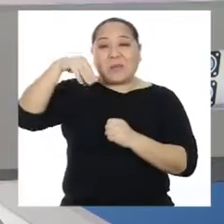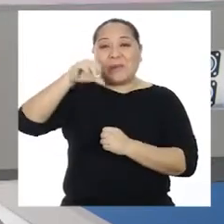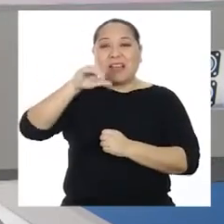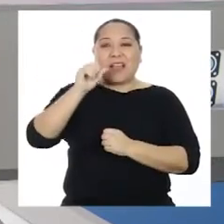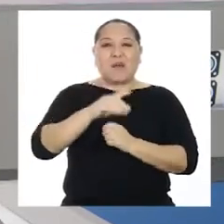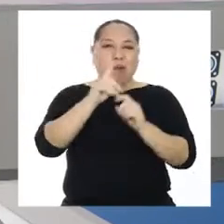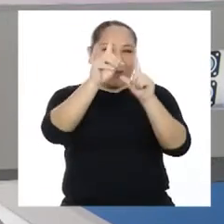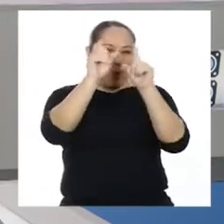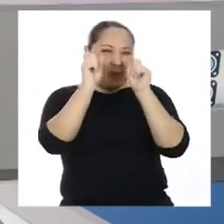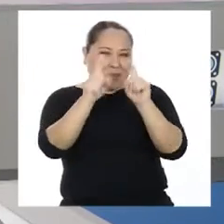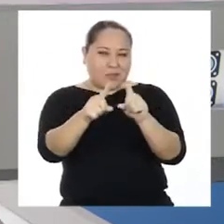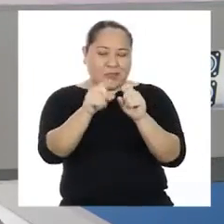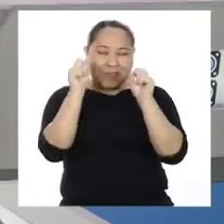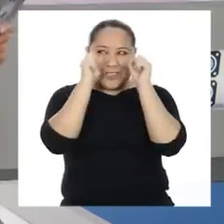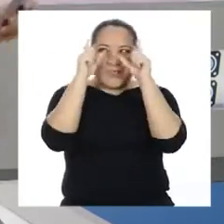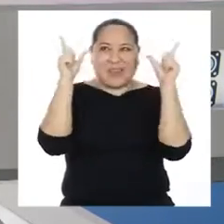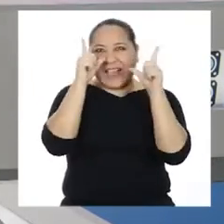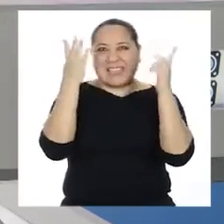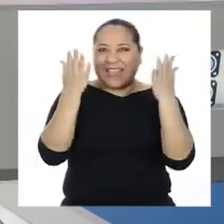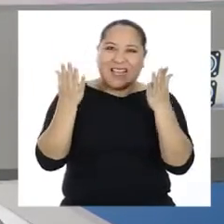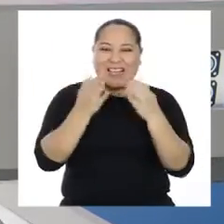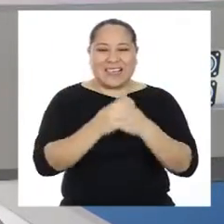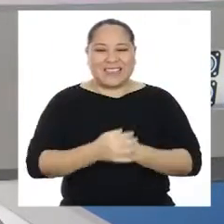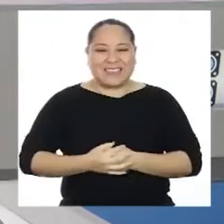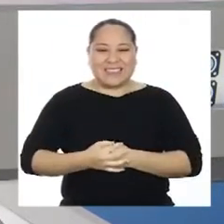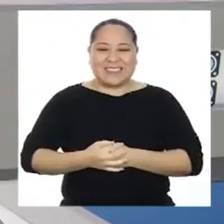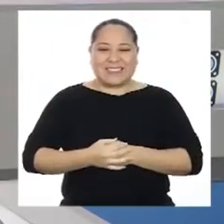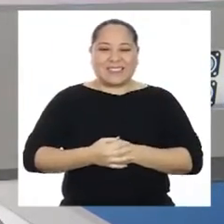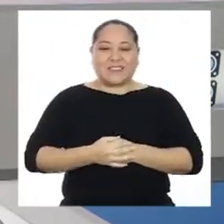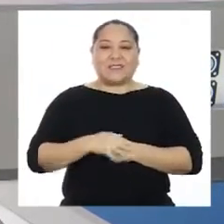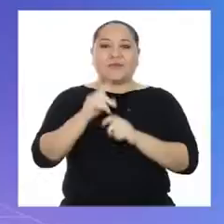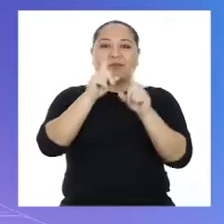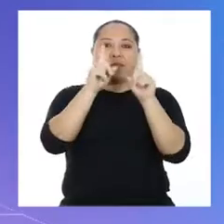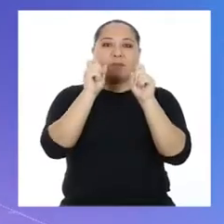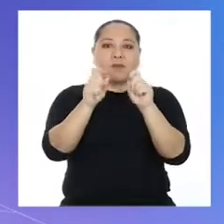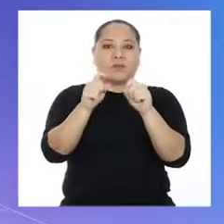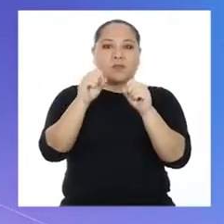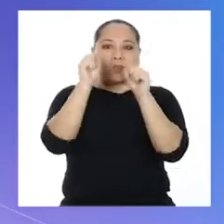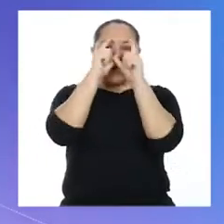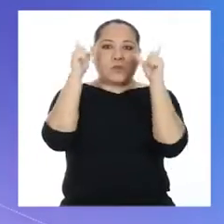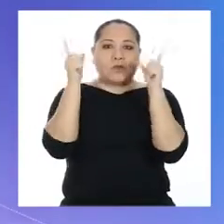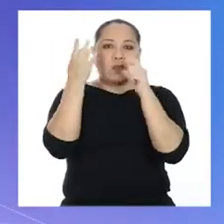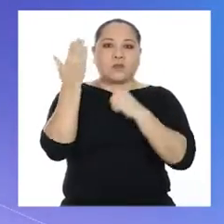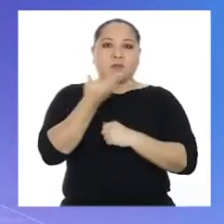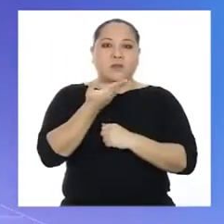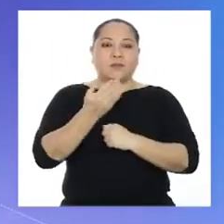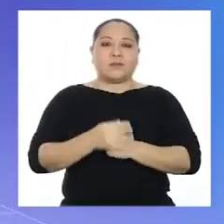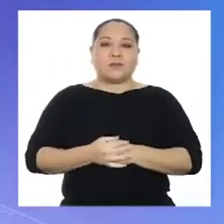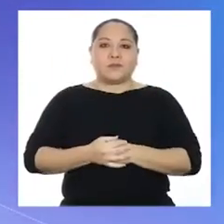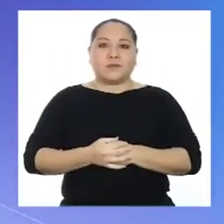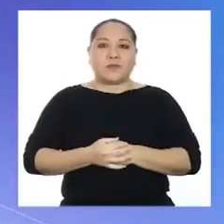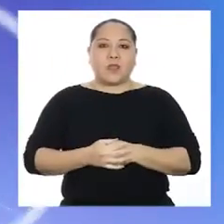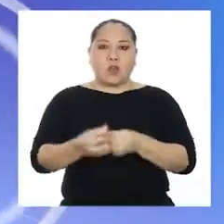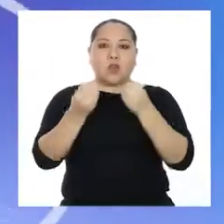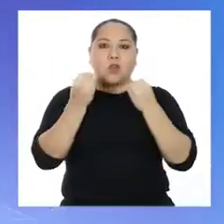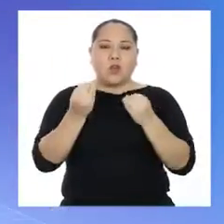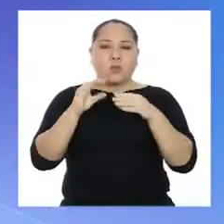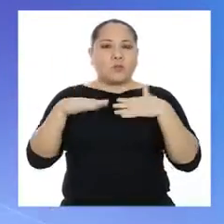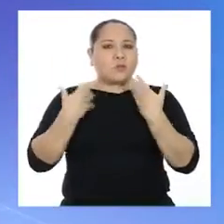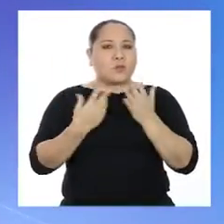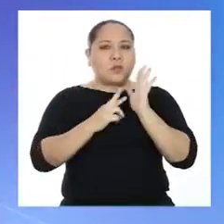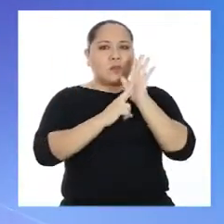¡Makabot tiene una pregunta sorpresa! La pregunta sorpresa es la siguiente.